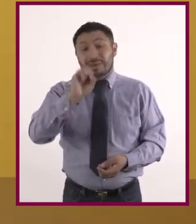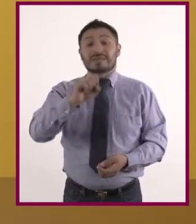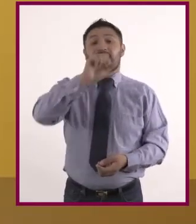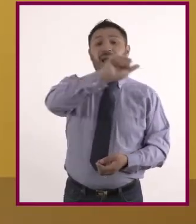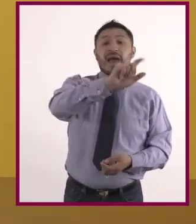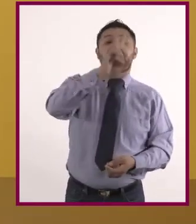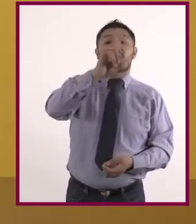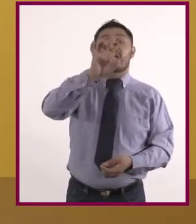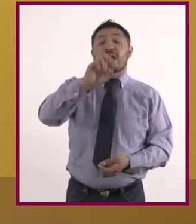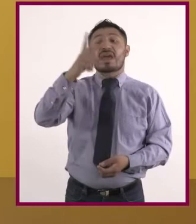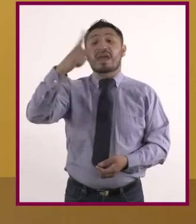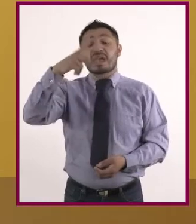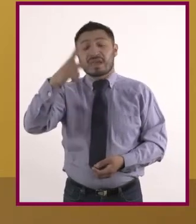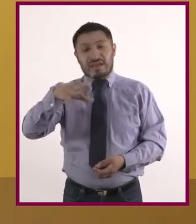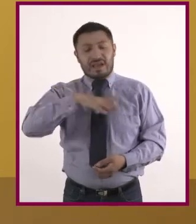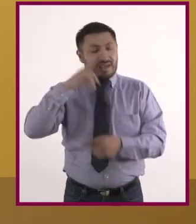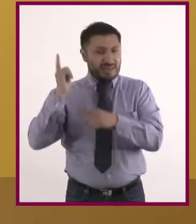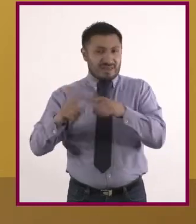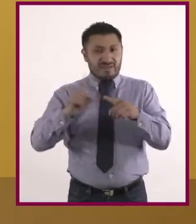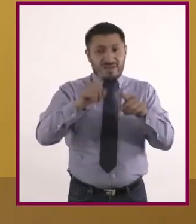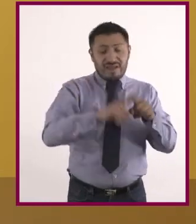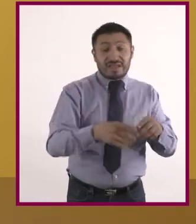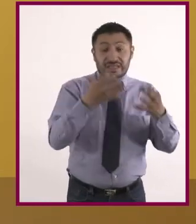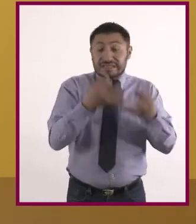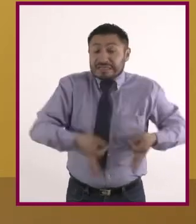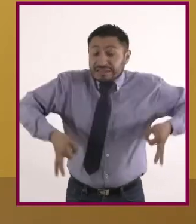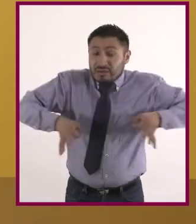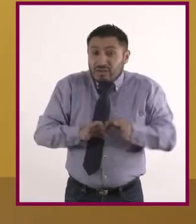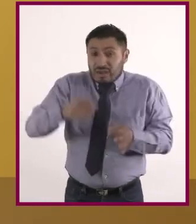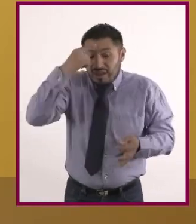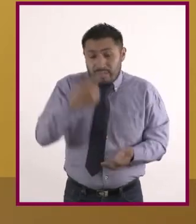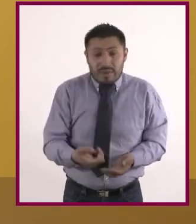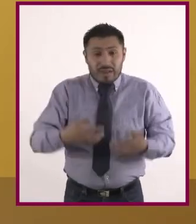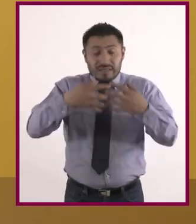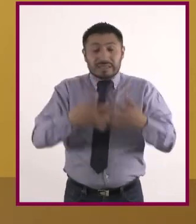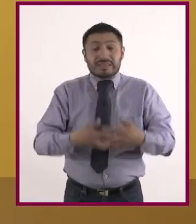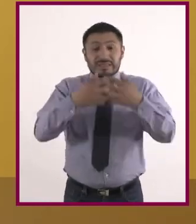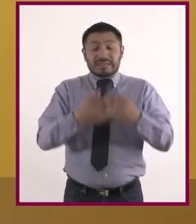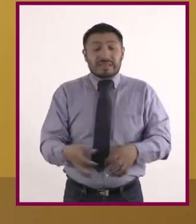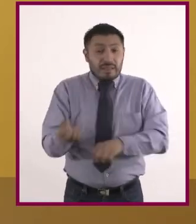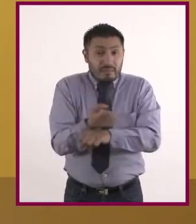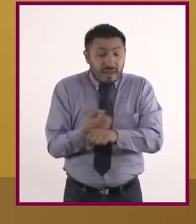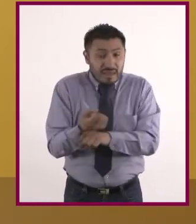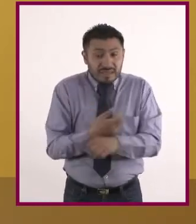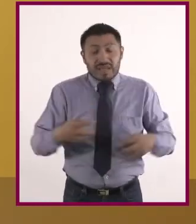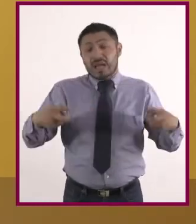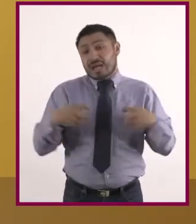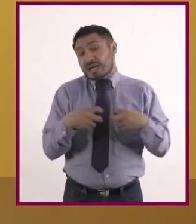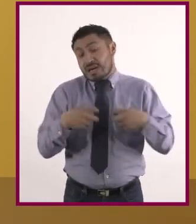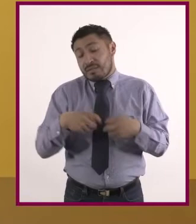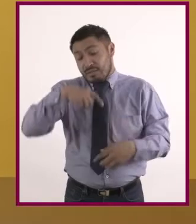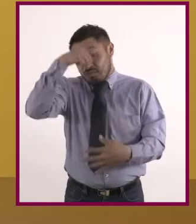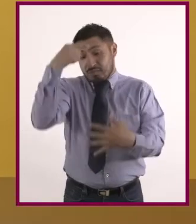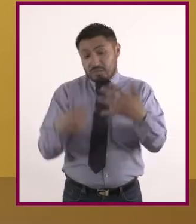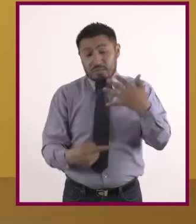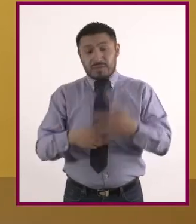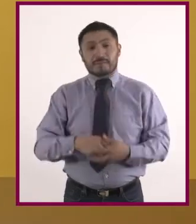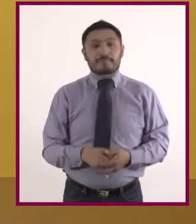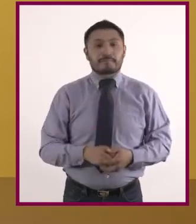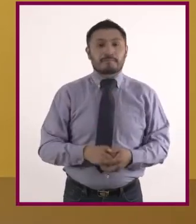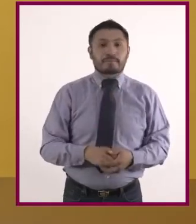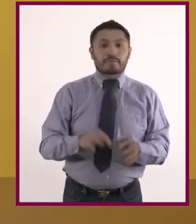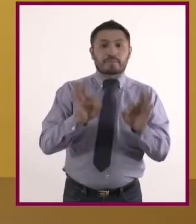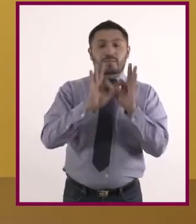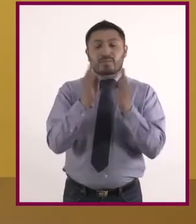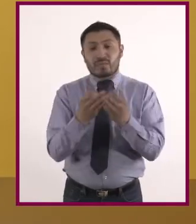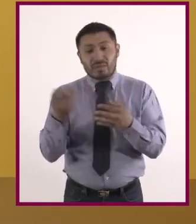indispensables para el sistema inmune, el hormonal y el nervioso, además de ser una fuente de energía de reserva a largo plazo. Tipos